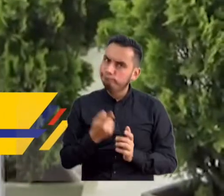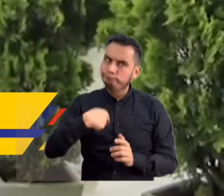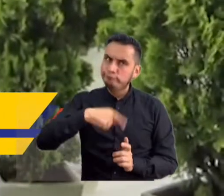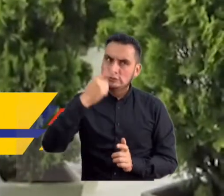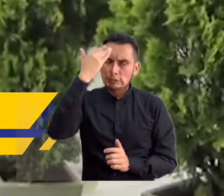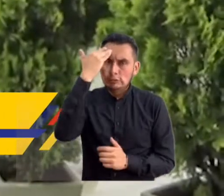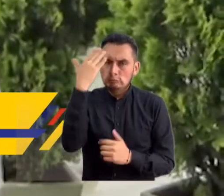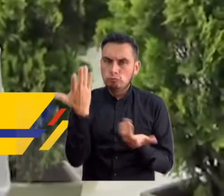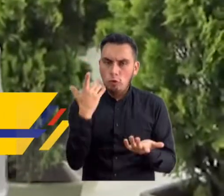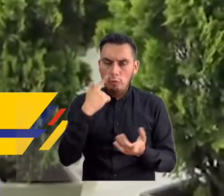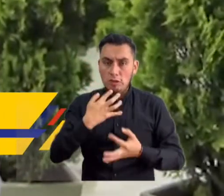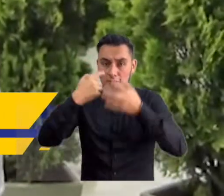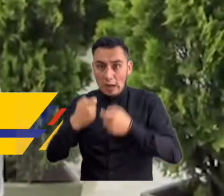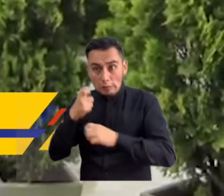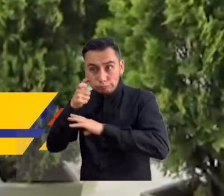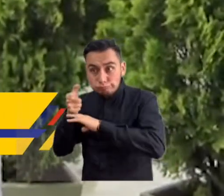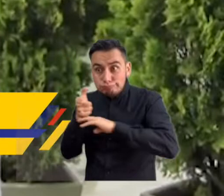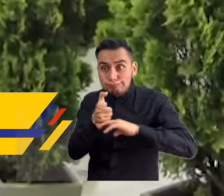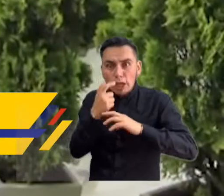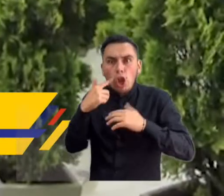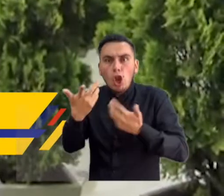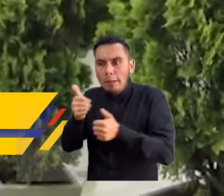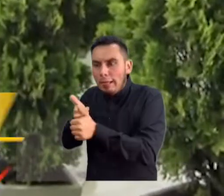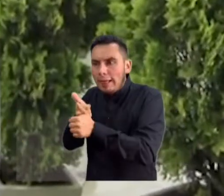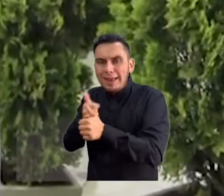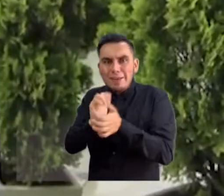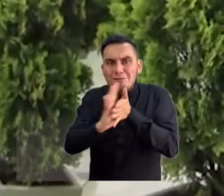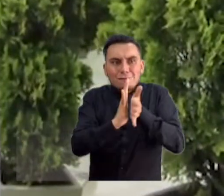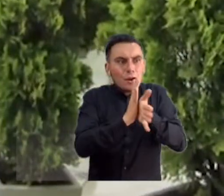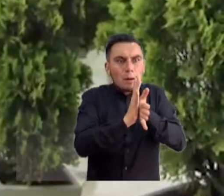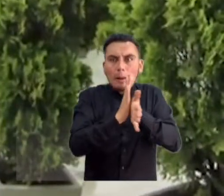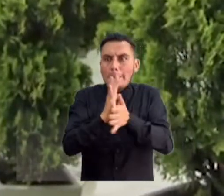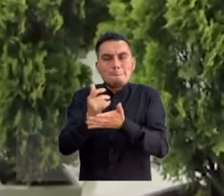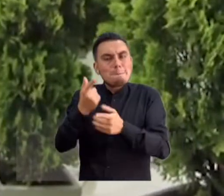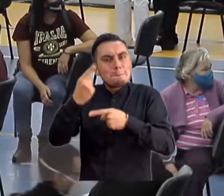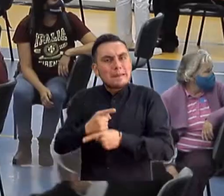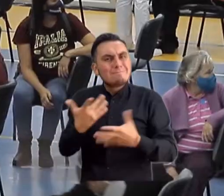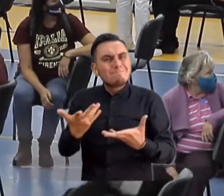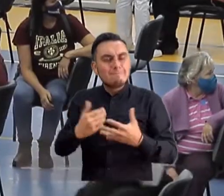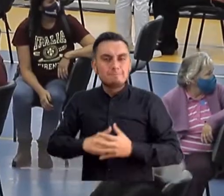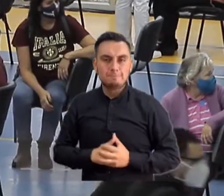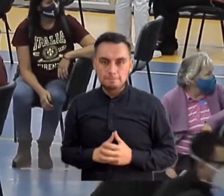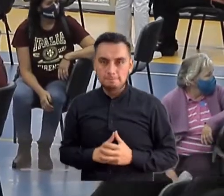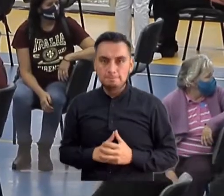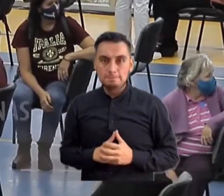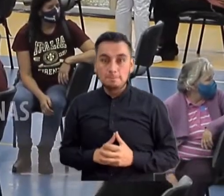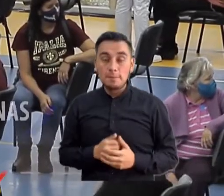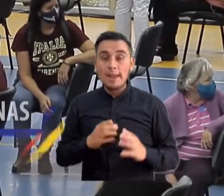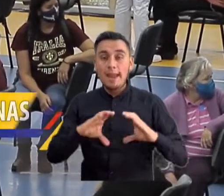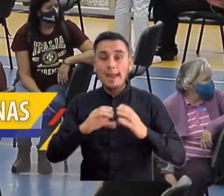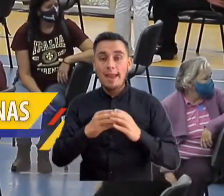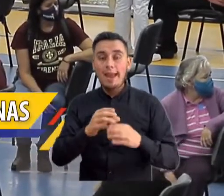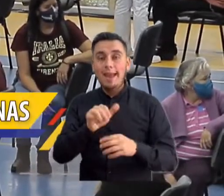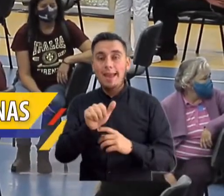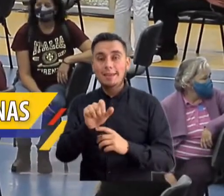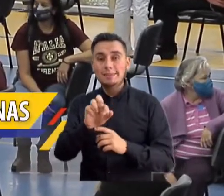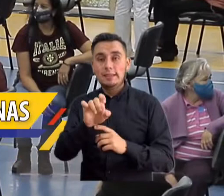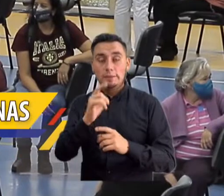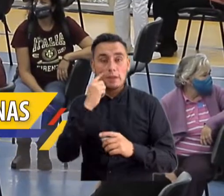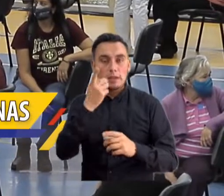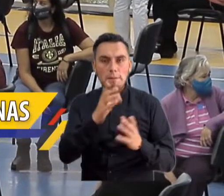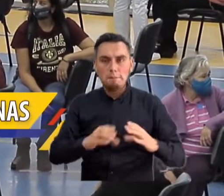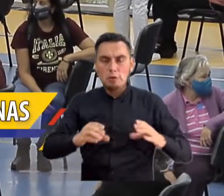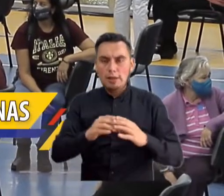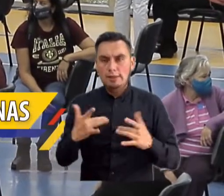Esto no nos permite realizar un seguimiento con información oportuna. En Acemi, que agremia las EPS